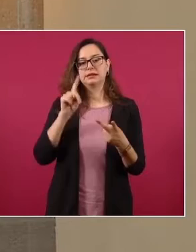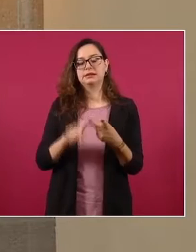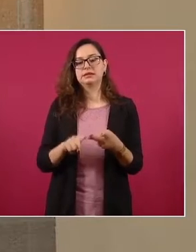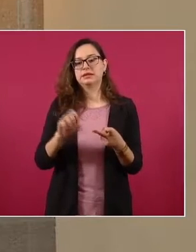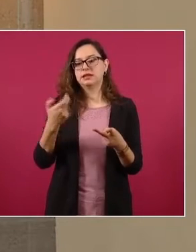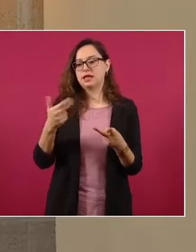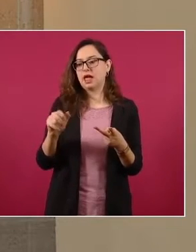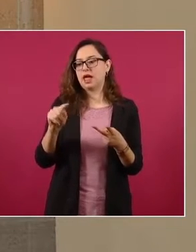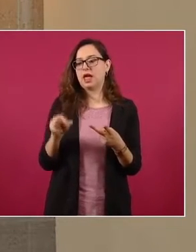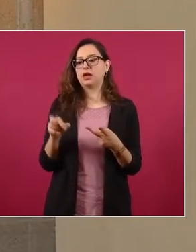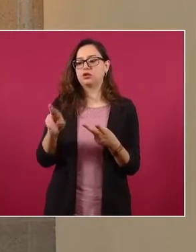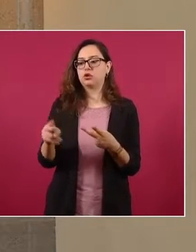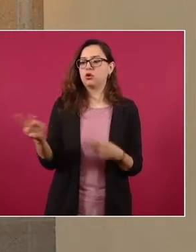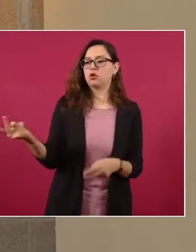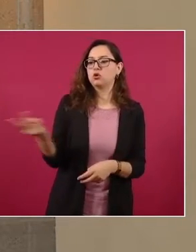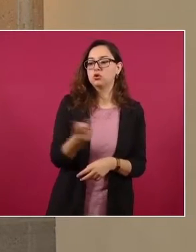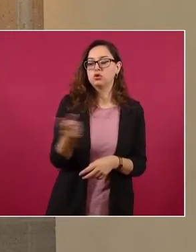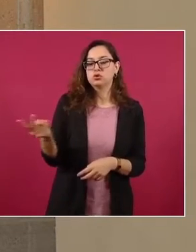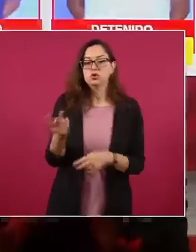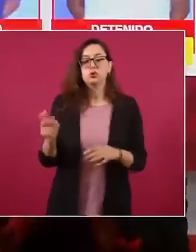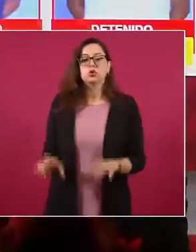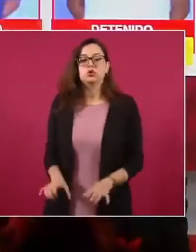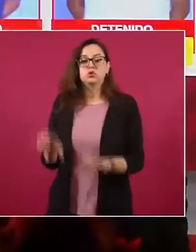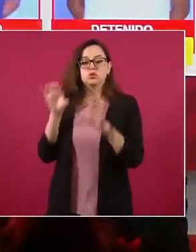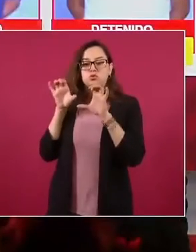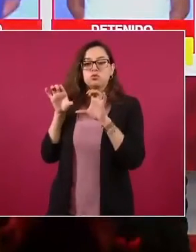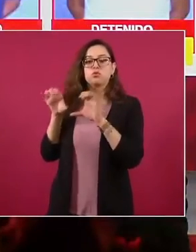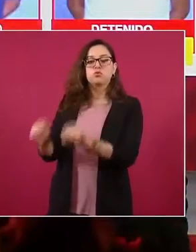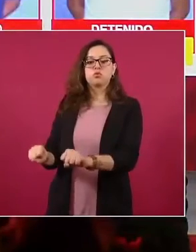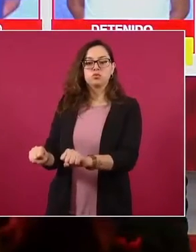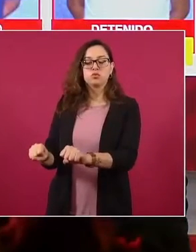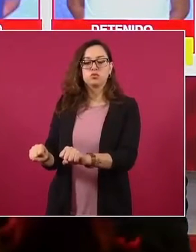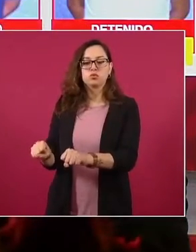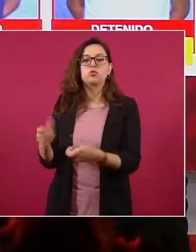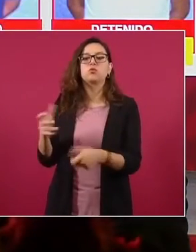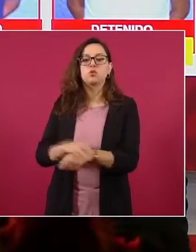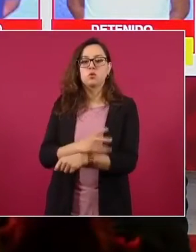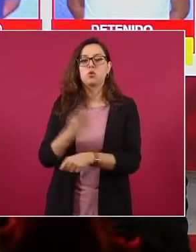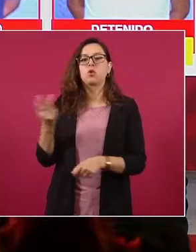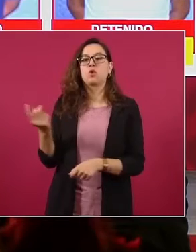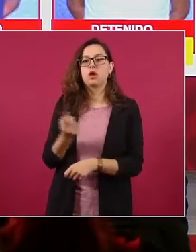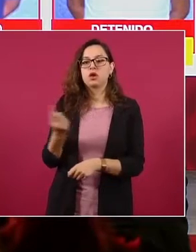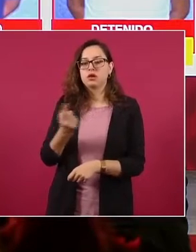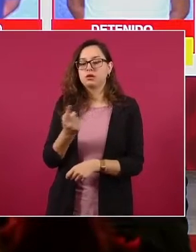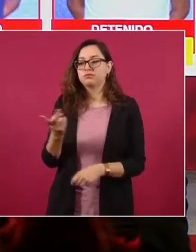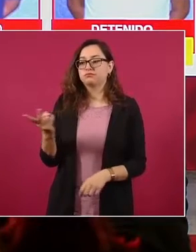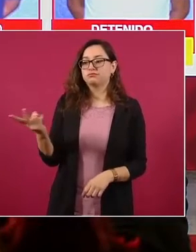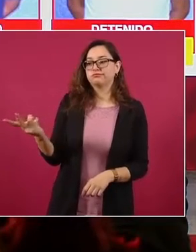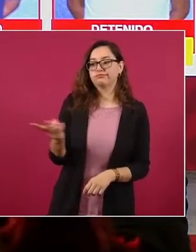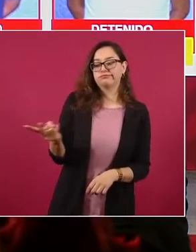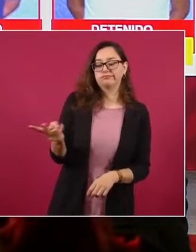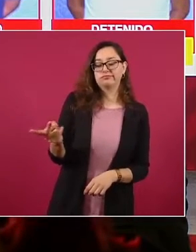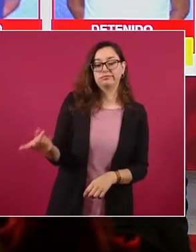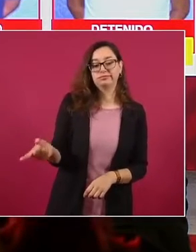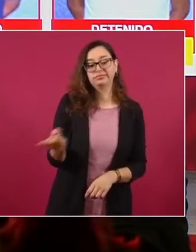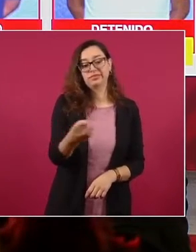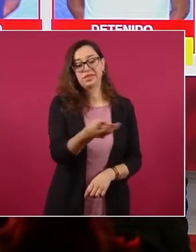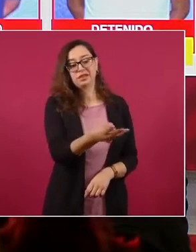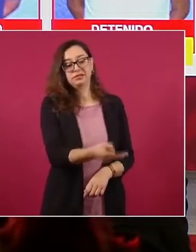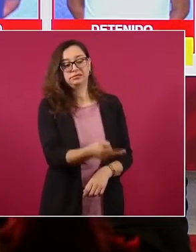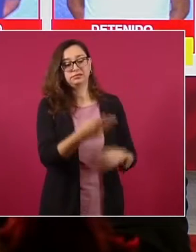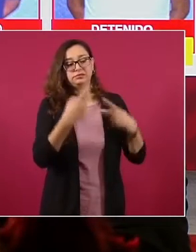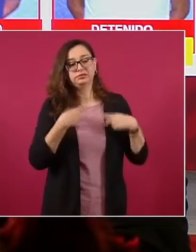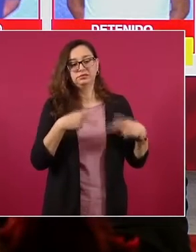N., quienes fueron detenidos después de cometer el homicidio de tres personas en